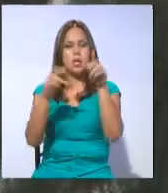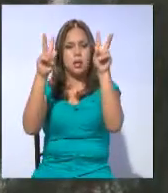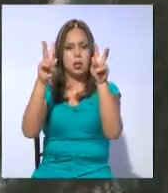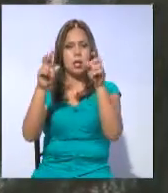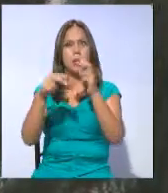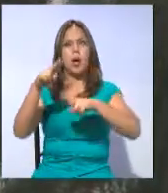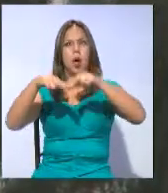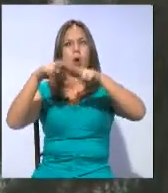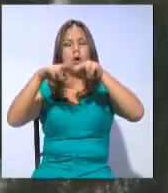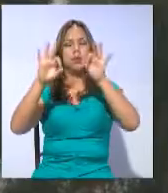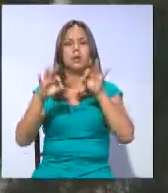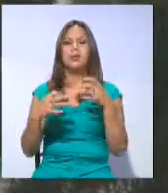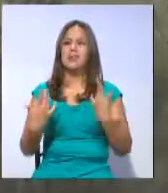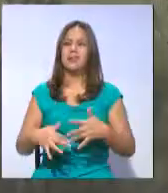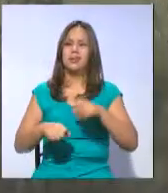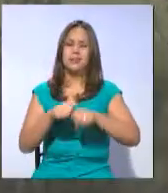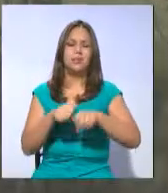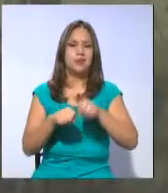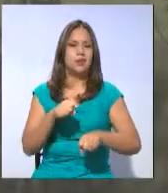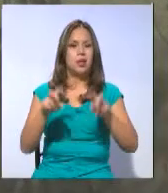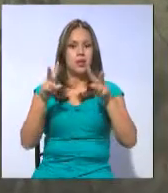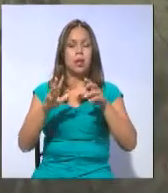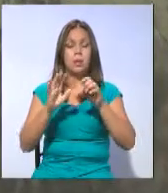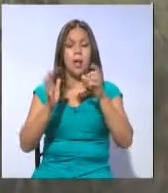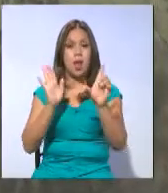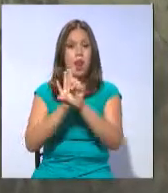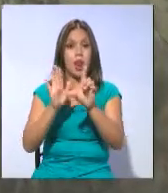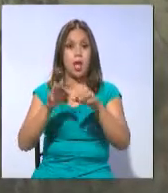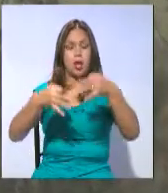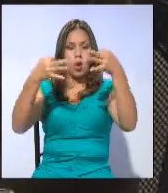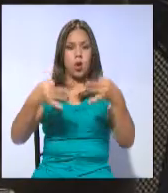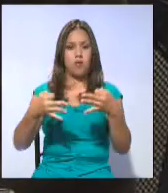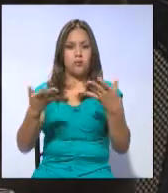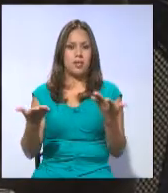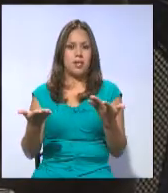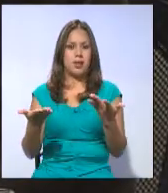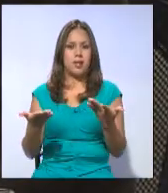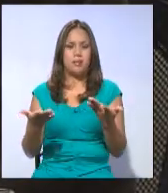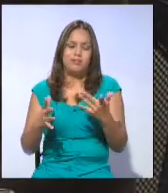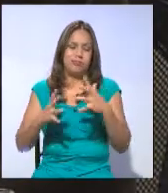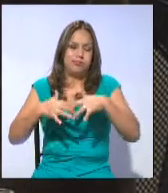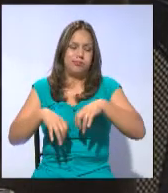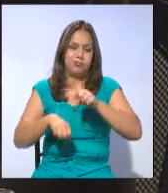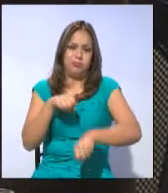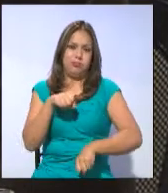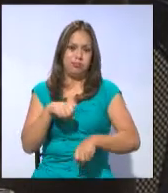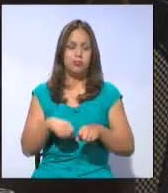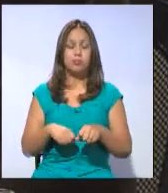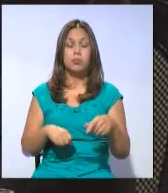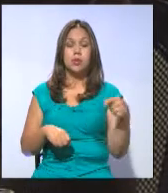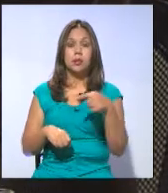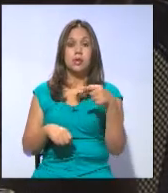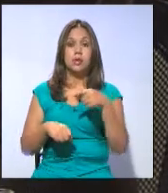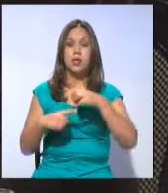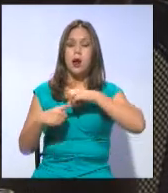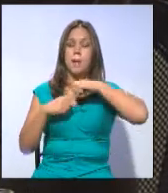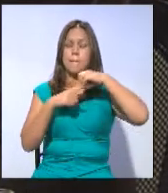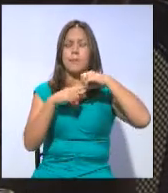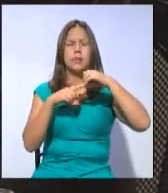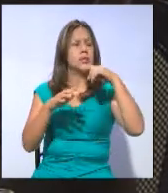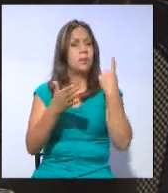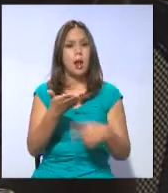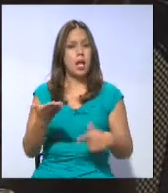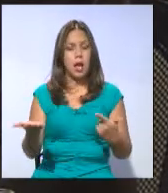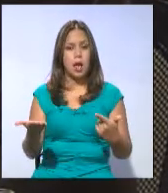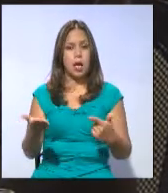construcción se han visto afectados a partir de la vigencia de la ley de plusvalía. El actor principal aquí realmente es, por una